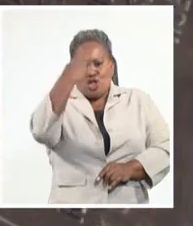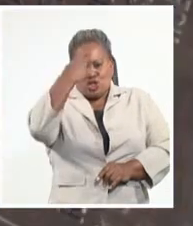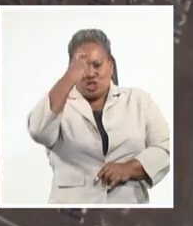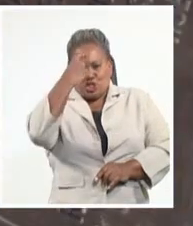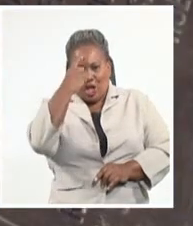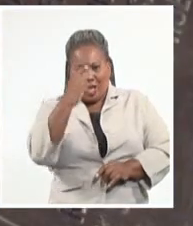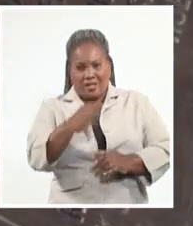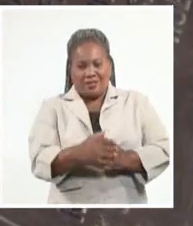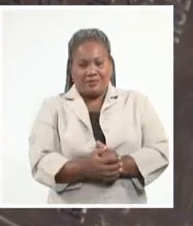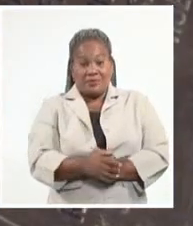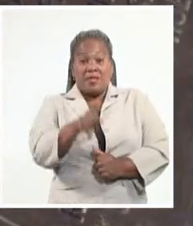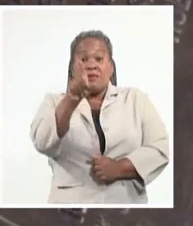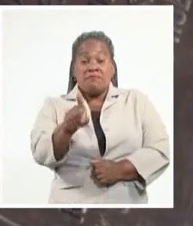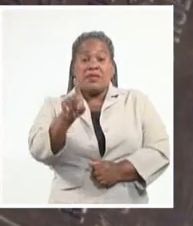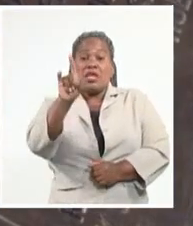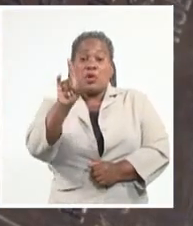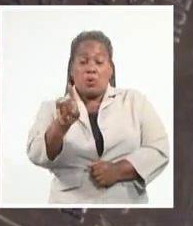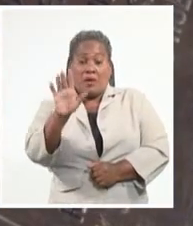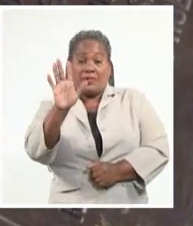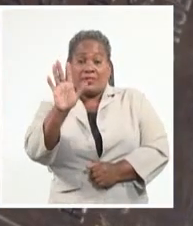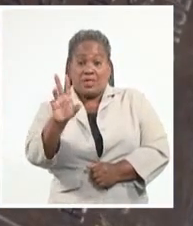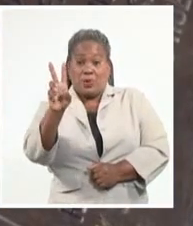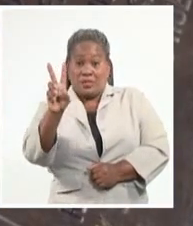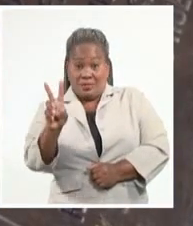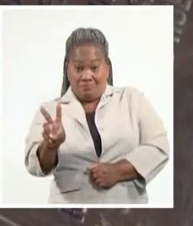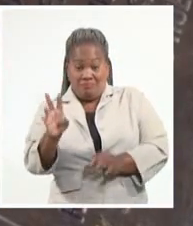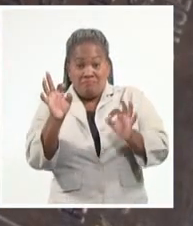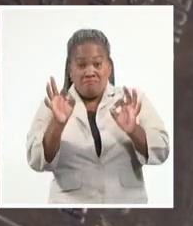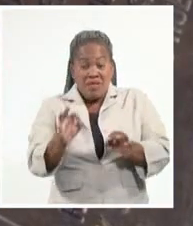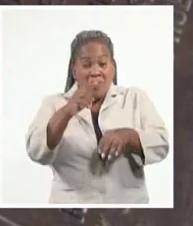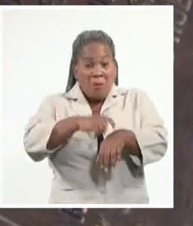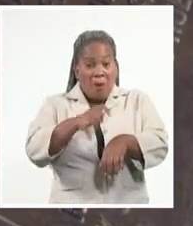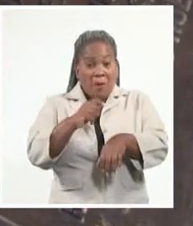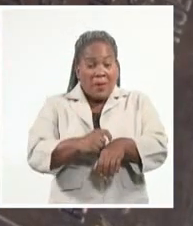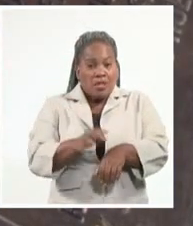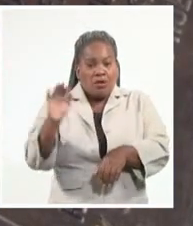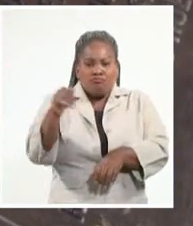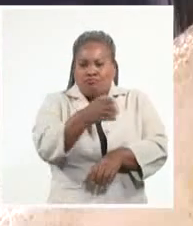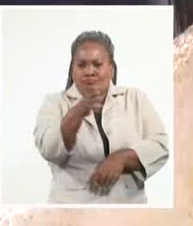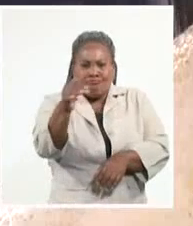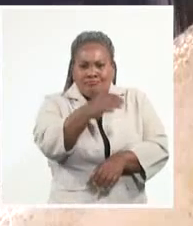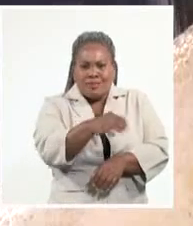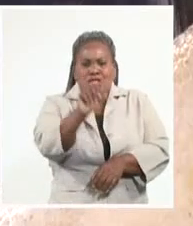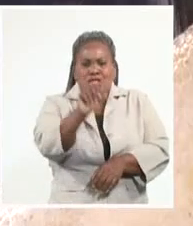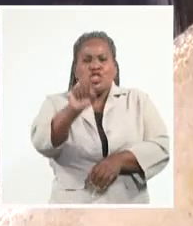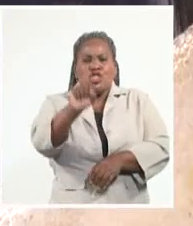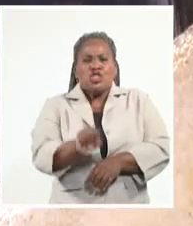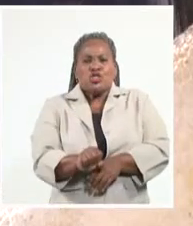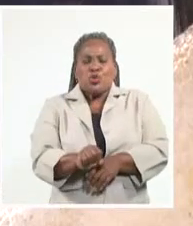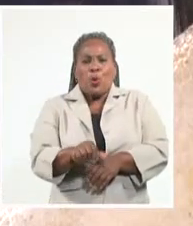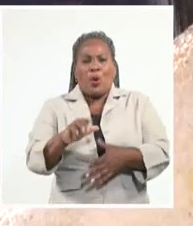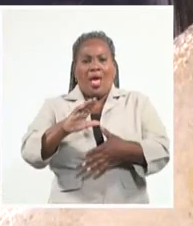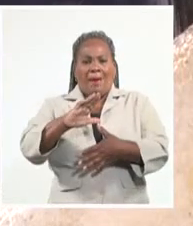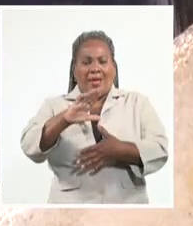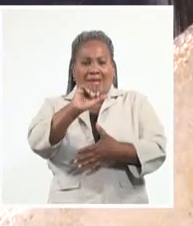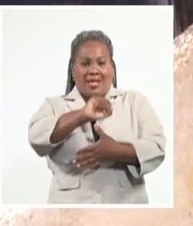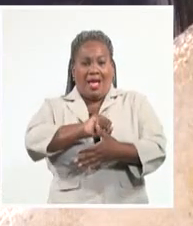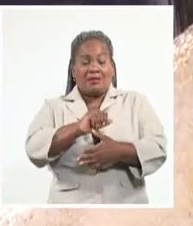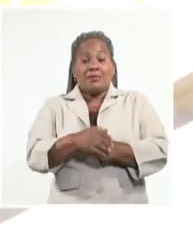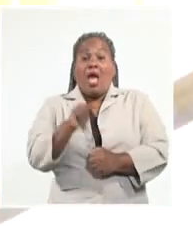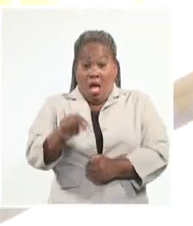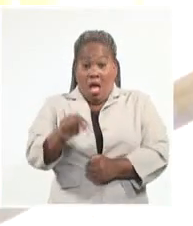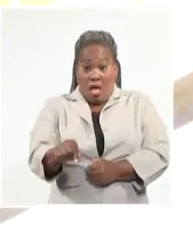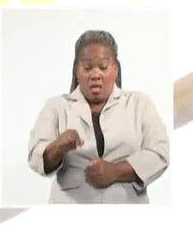Guevara en 1952, durante su viaje por Suramérica. Iba tras los pasos de